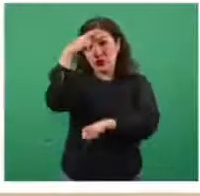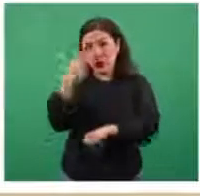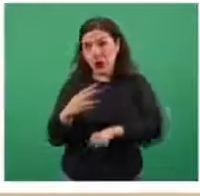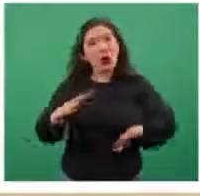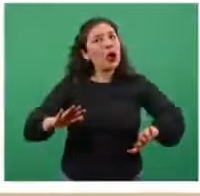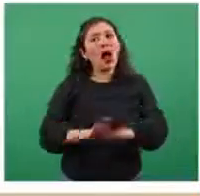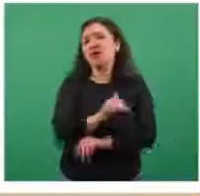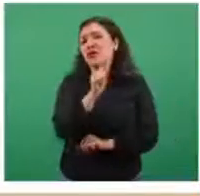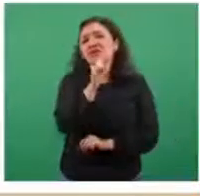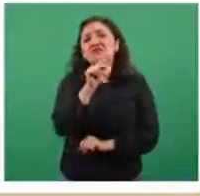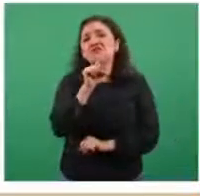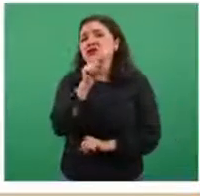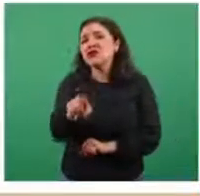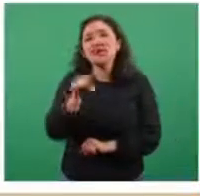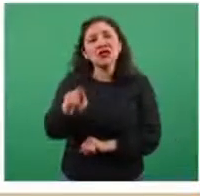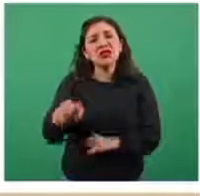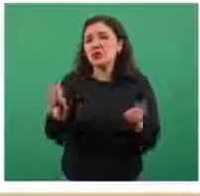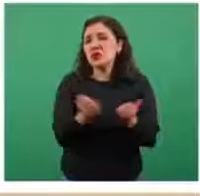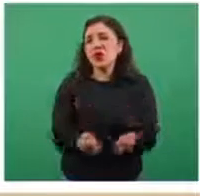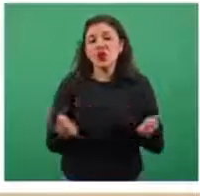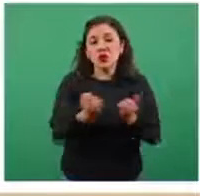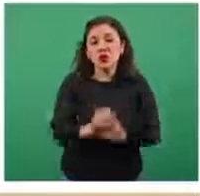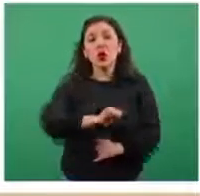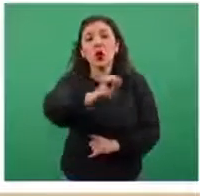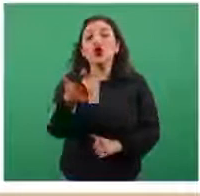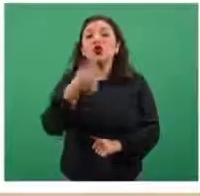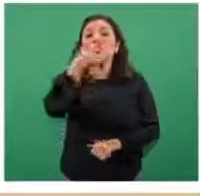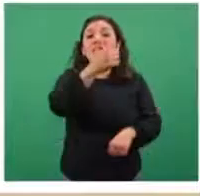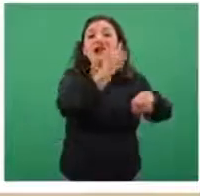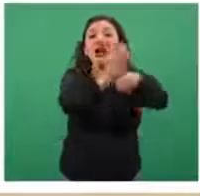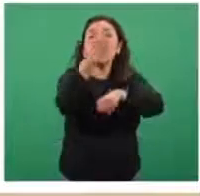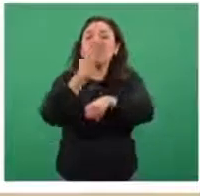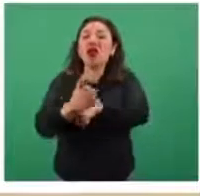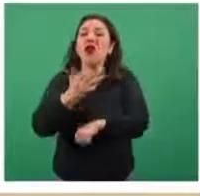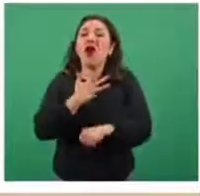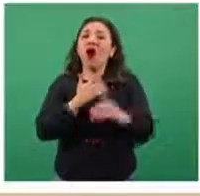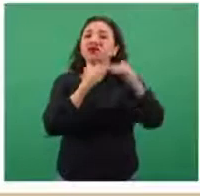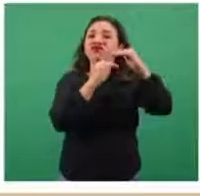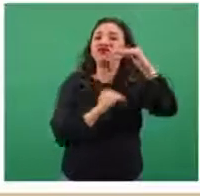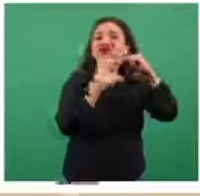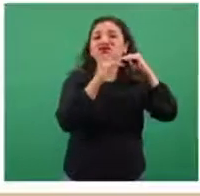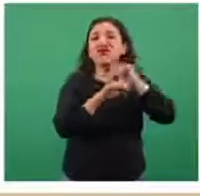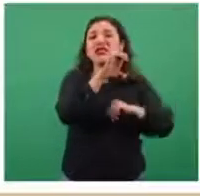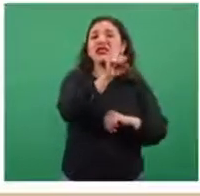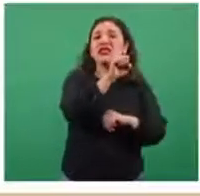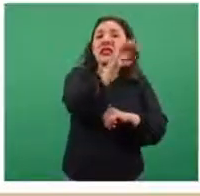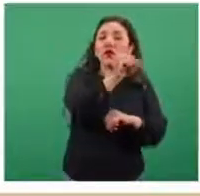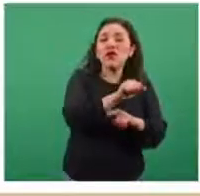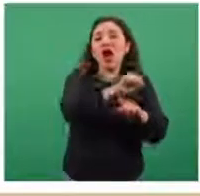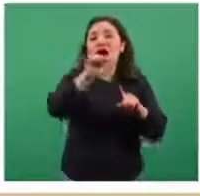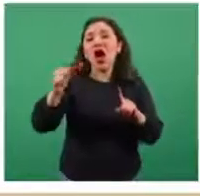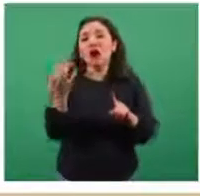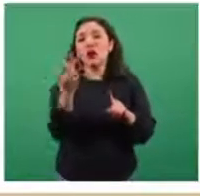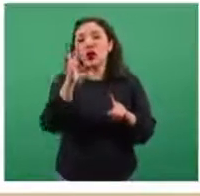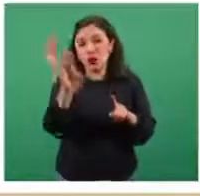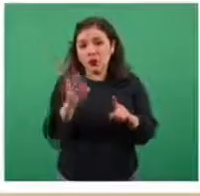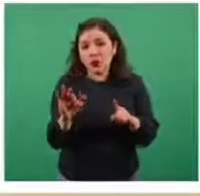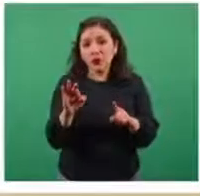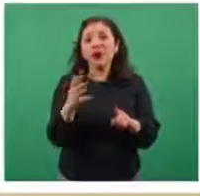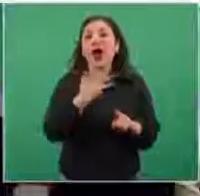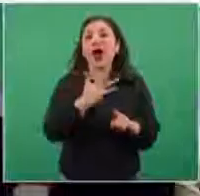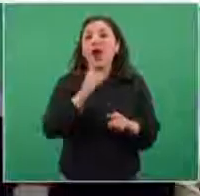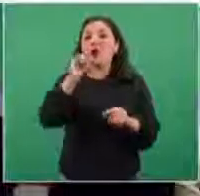variación para el día de hoy, y seis entidades entre 69 y 50 por ciento, una disminución